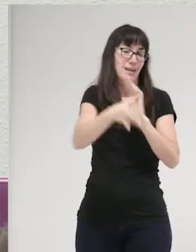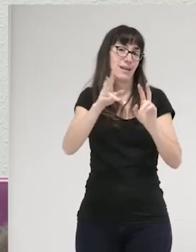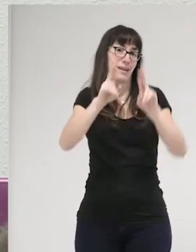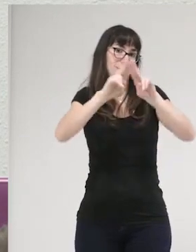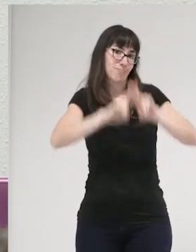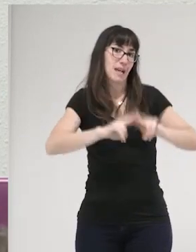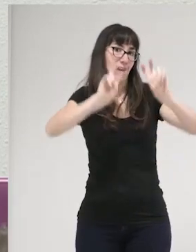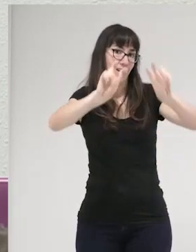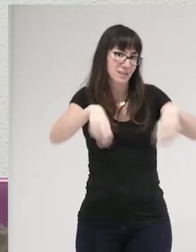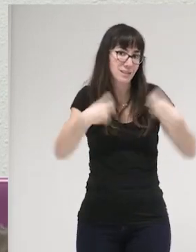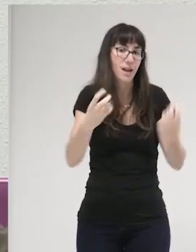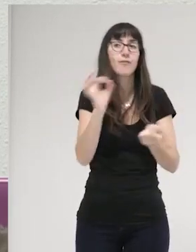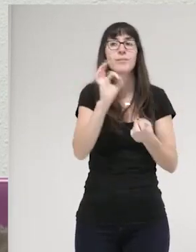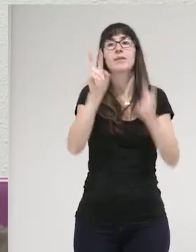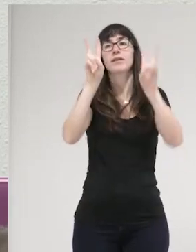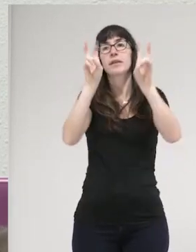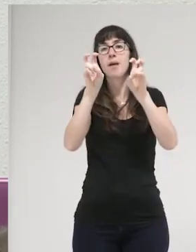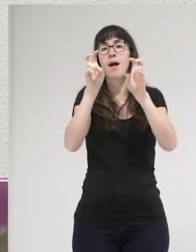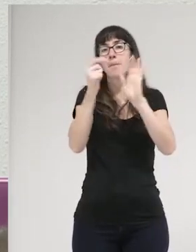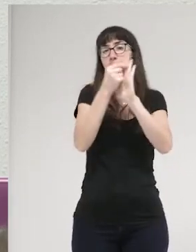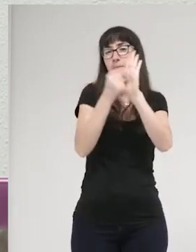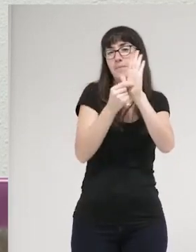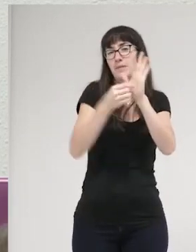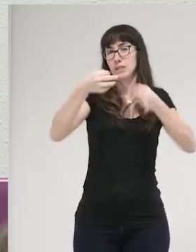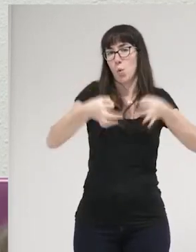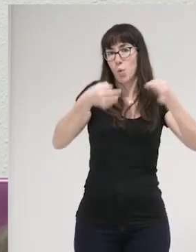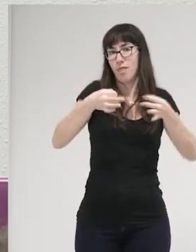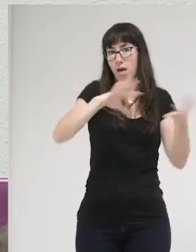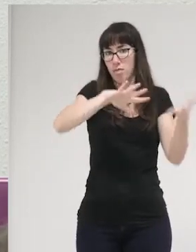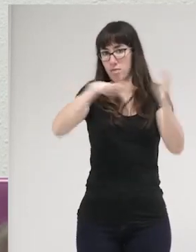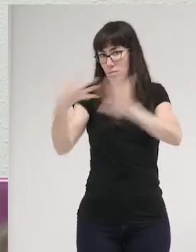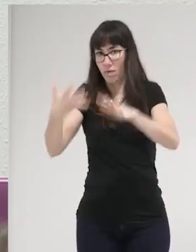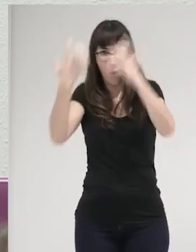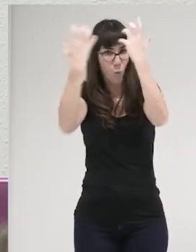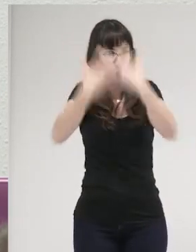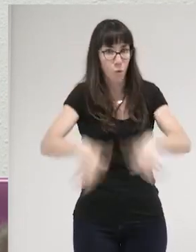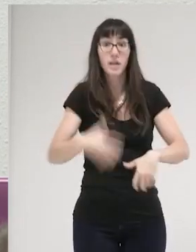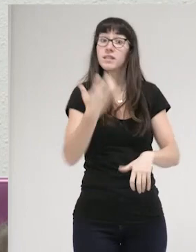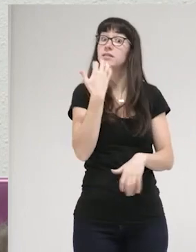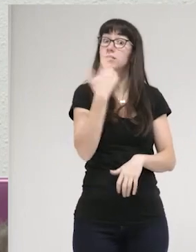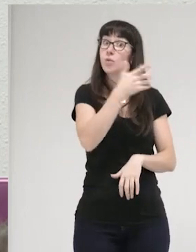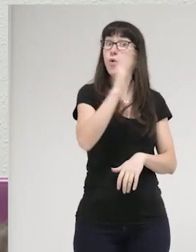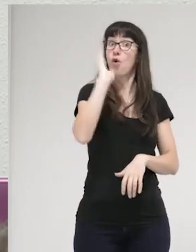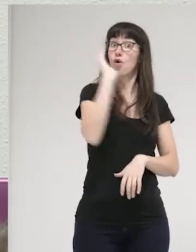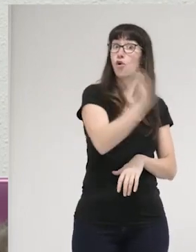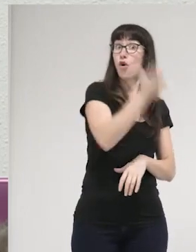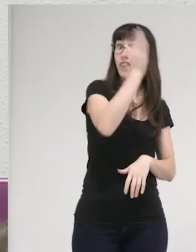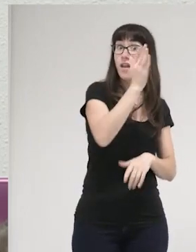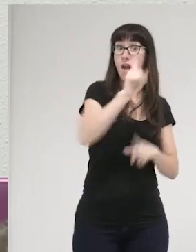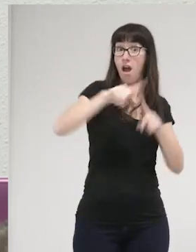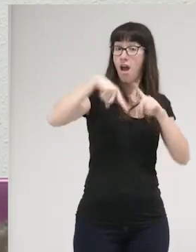de la aplicación de medidas de seguridad de forma automática, una vez cumplida, condena, recaída en sentencia, en los casos de